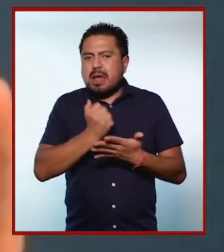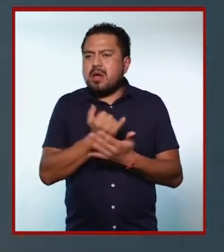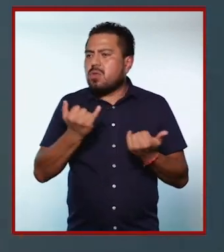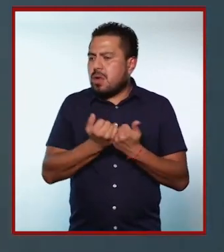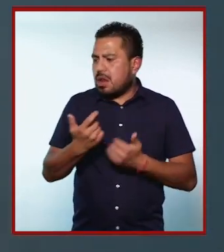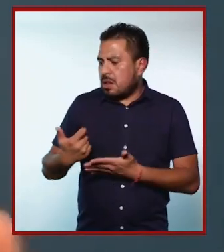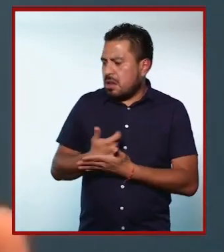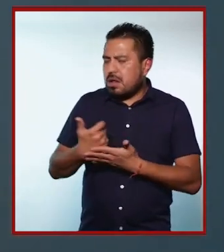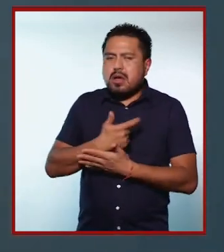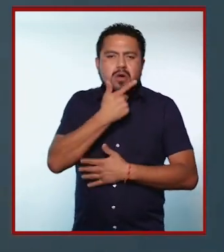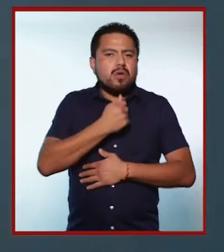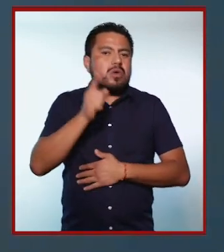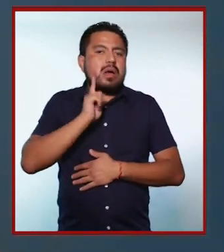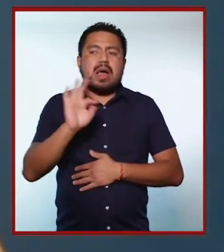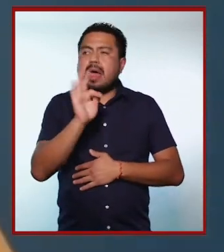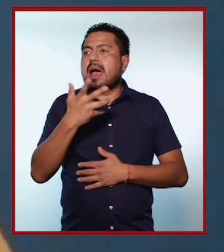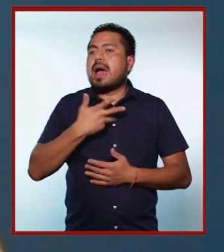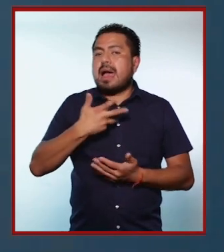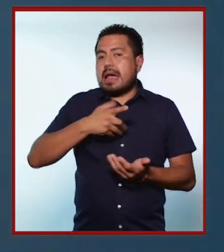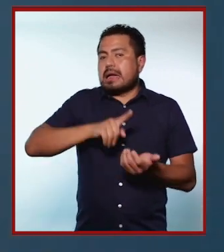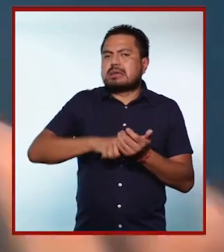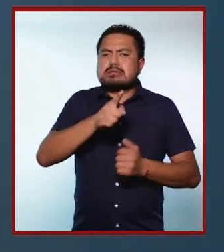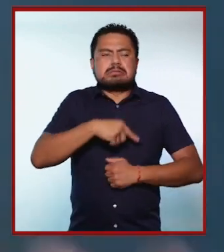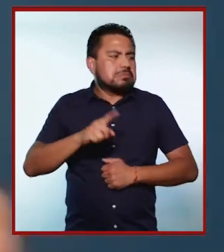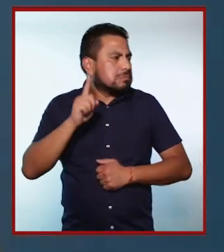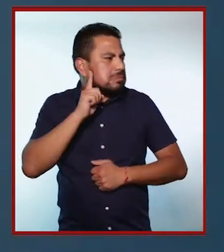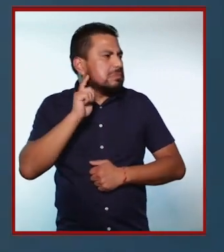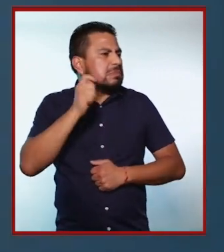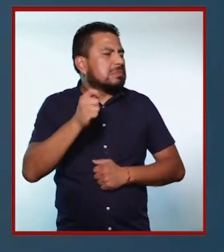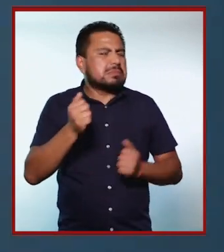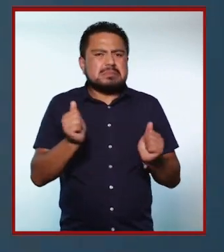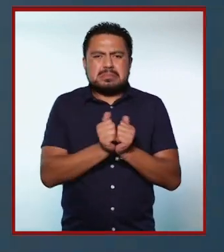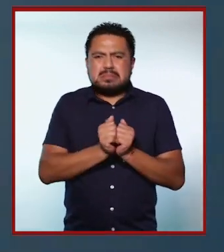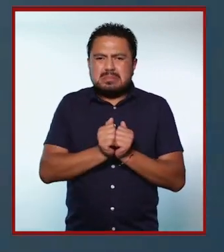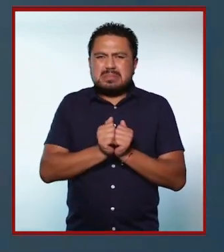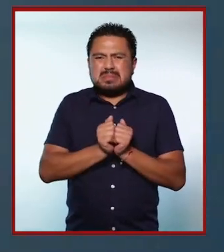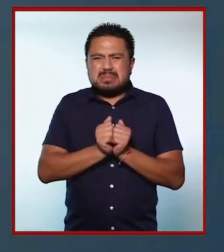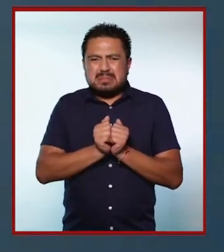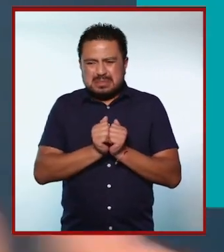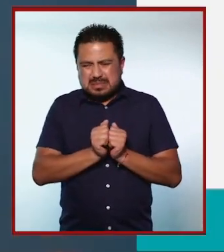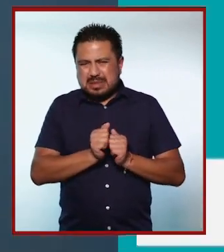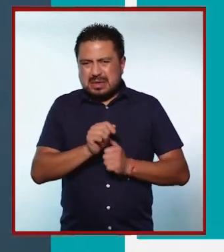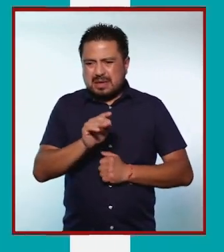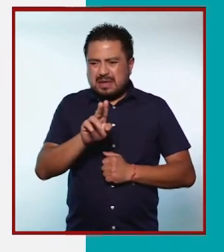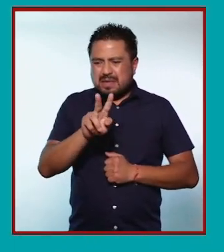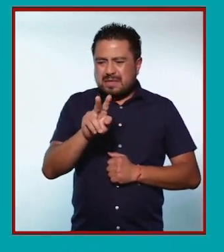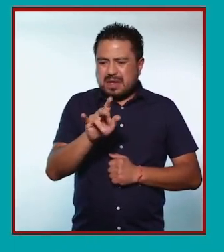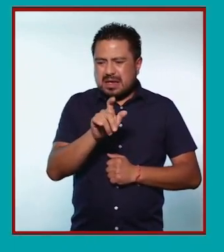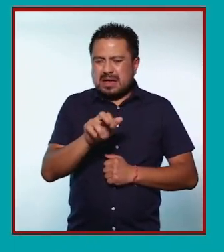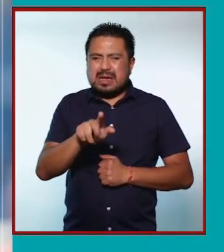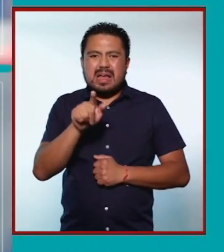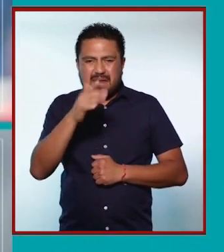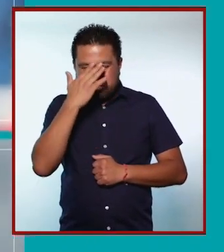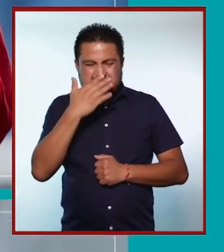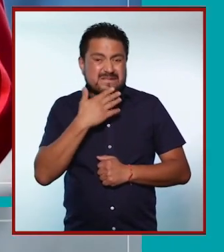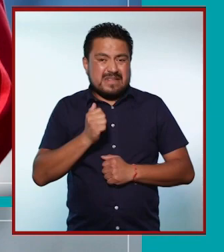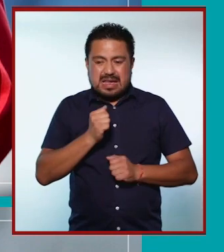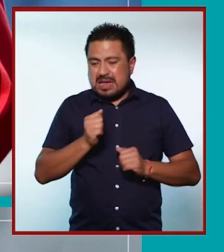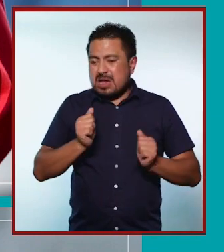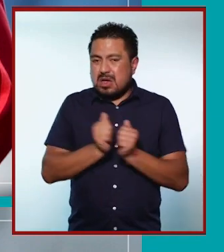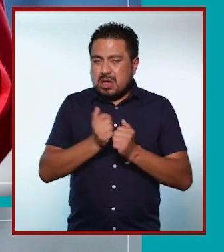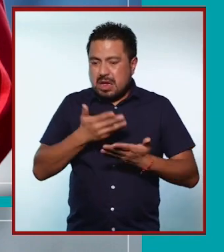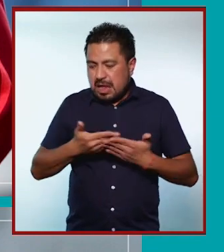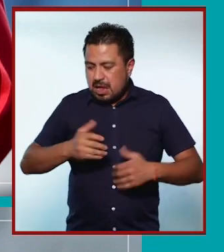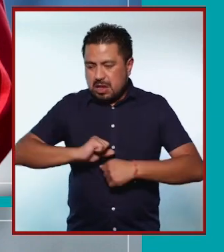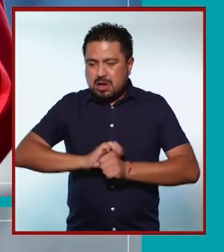a ganar lo mismo que hombres y mujeres, ¿no? Hay casos, no sé si han escuchado de esta manager del equipo del Bayern, que se hizo muy famosa